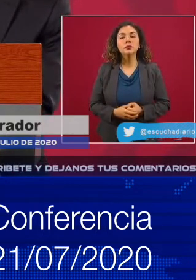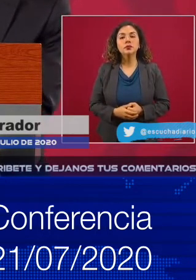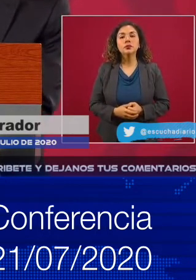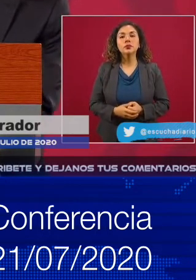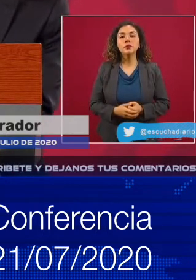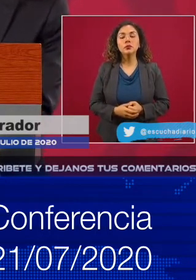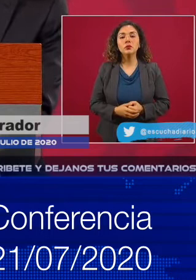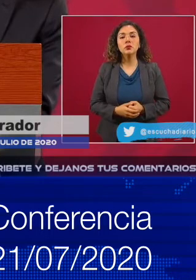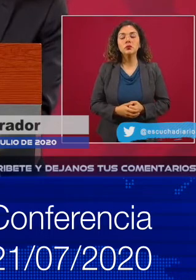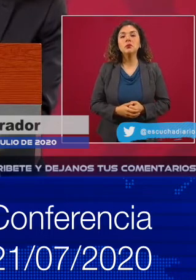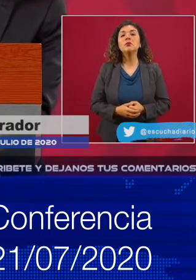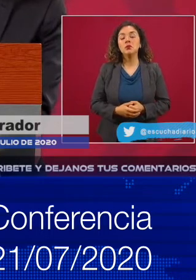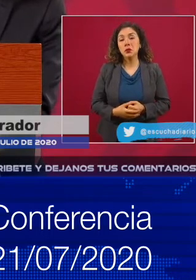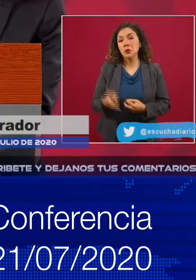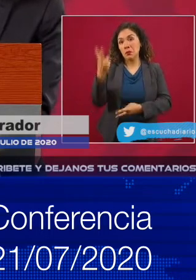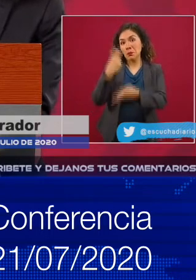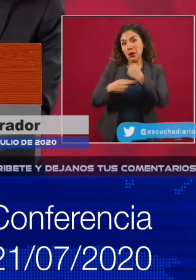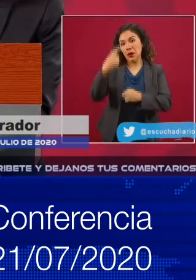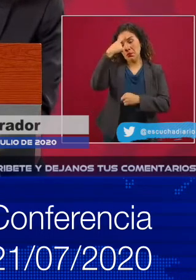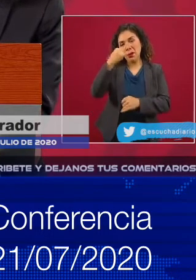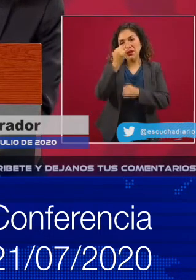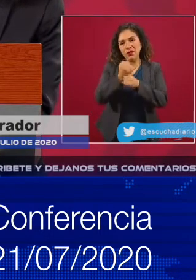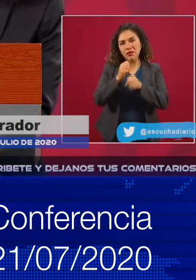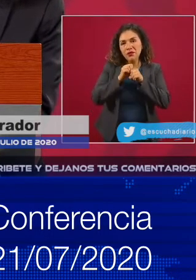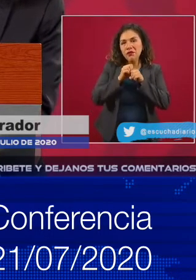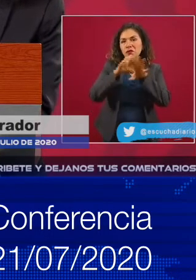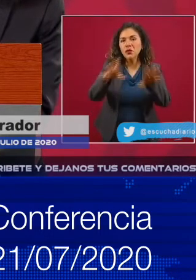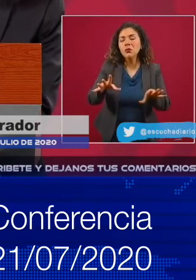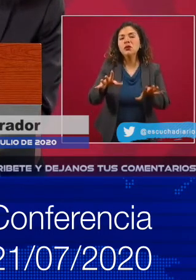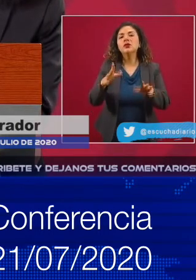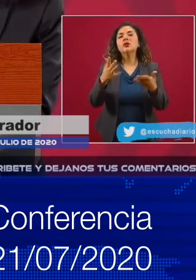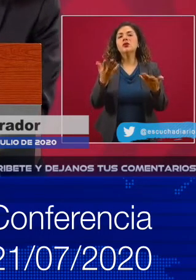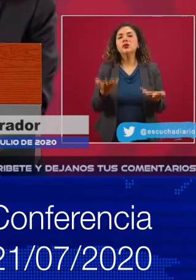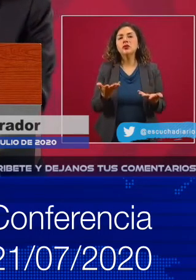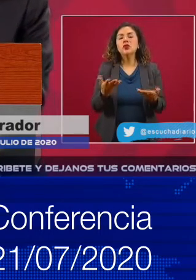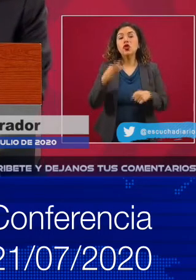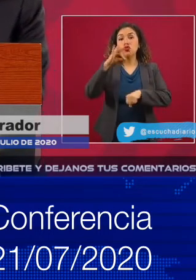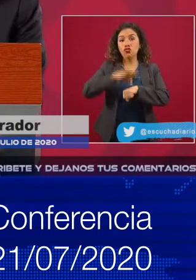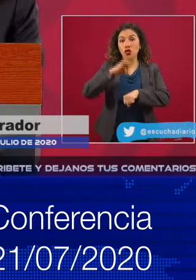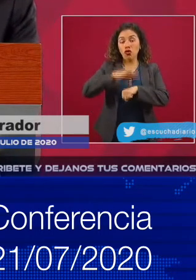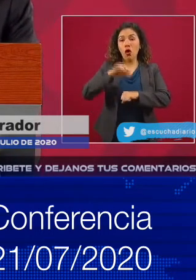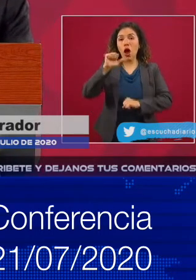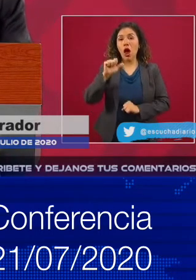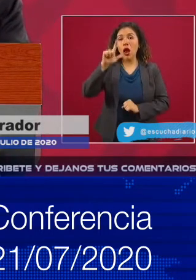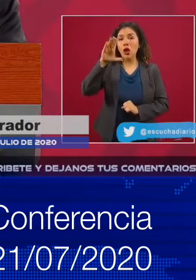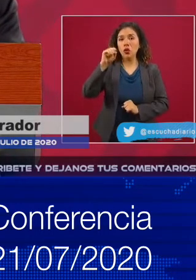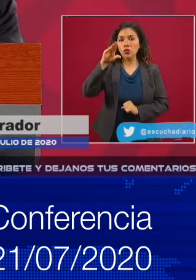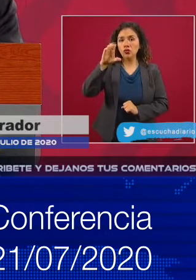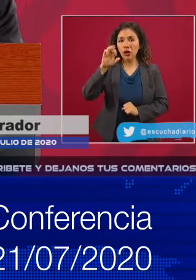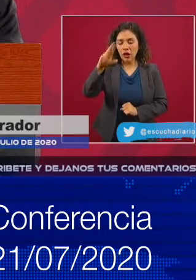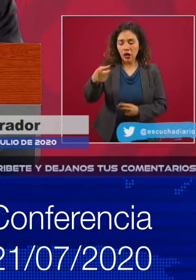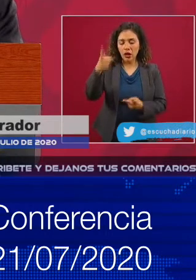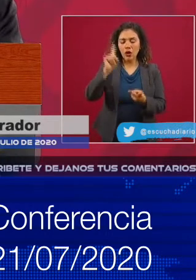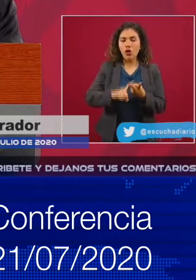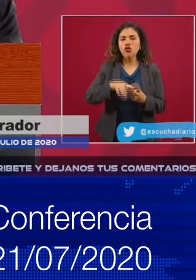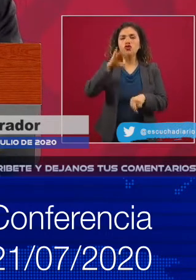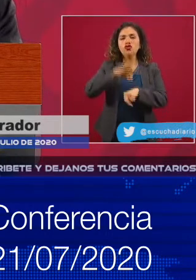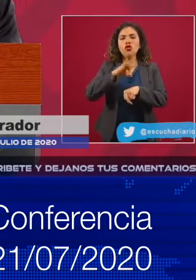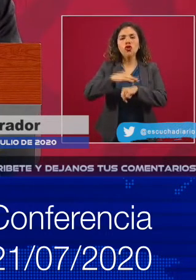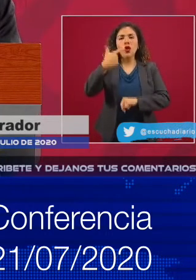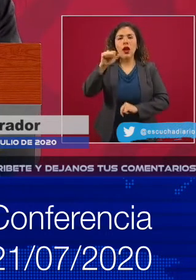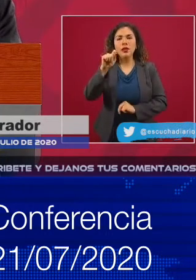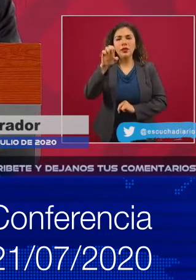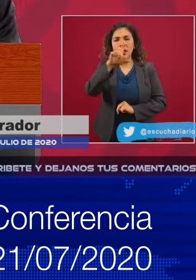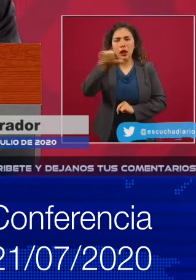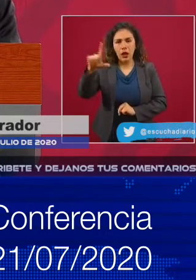van a informar tanto el doctor Alcocer como el doctor Hugo López